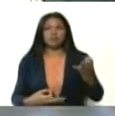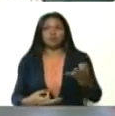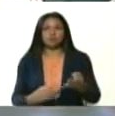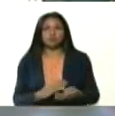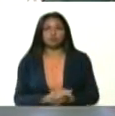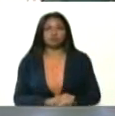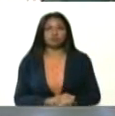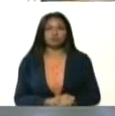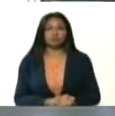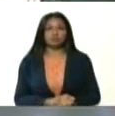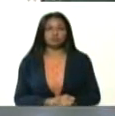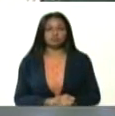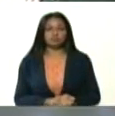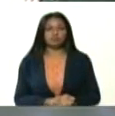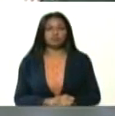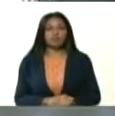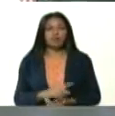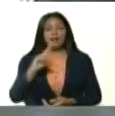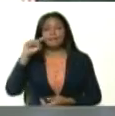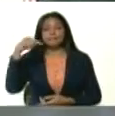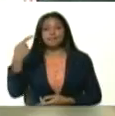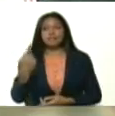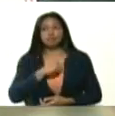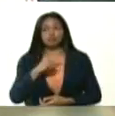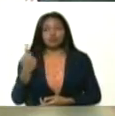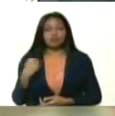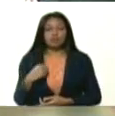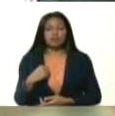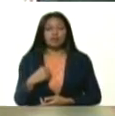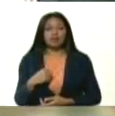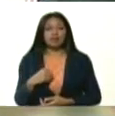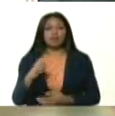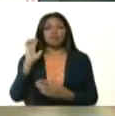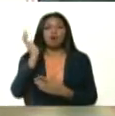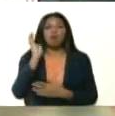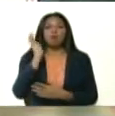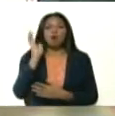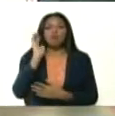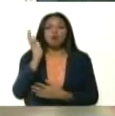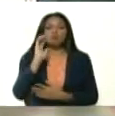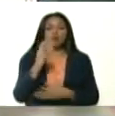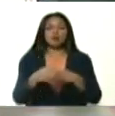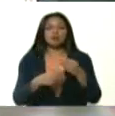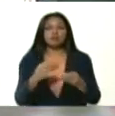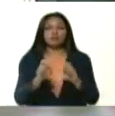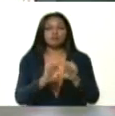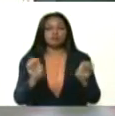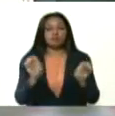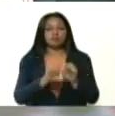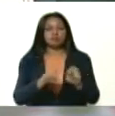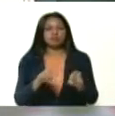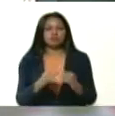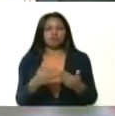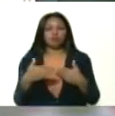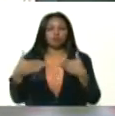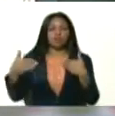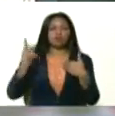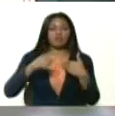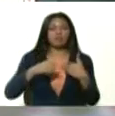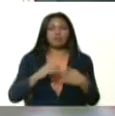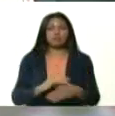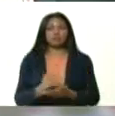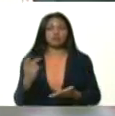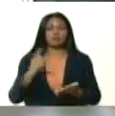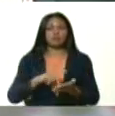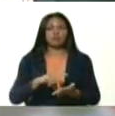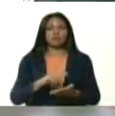documento base, y mañana vamos a tener un seminario, como hicimos un seminario de educación a distancia, con la